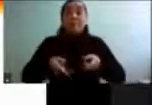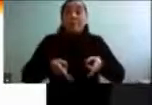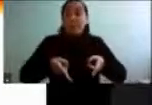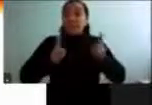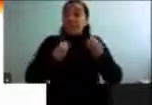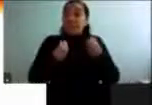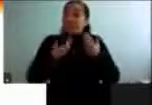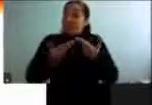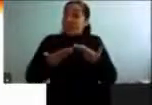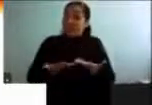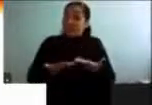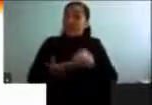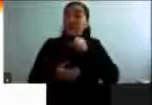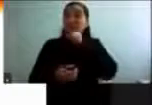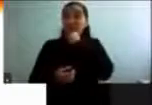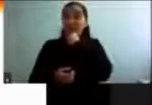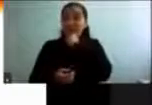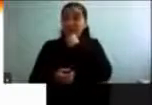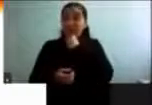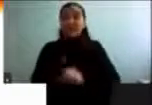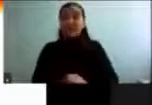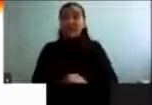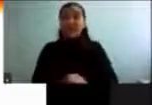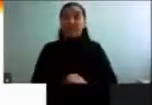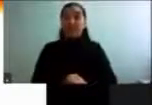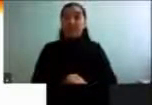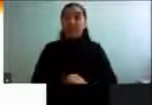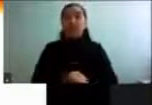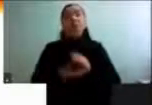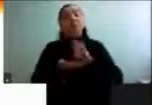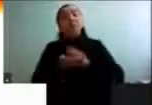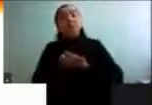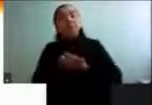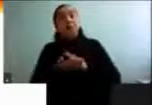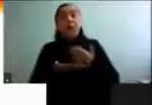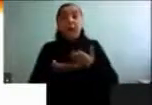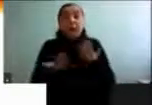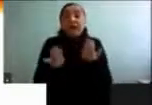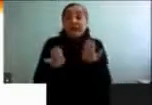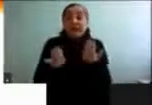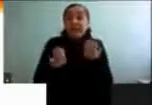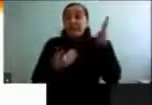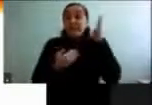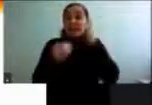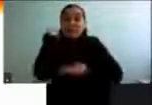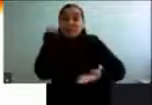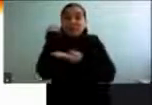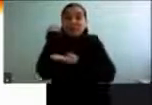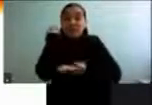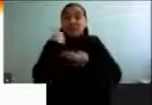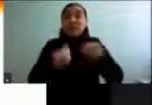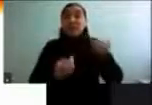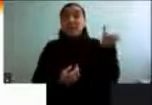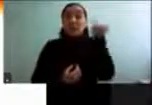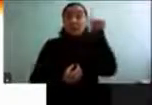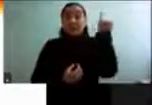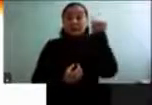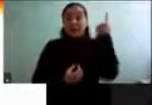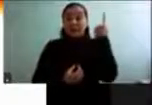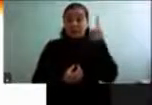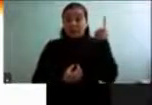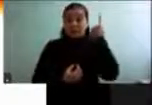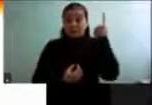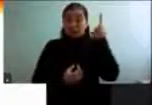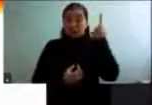la vejez. Cómo lo es satisfacer las necesidades básicas, ser autónomo e independiente, y también